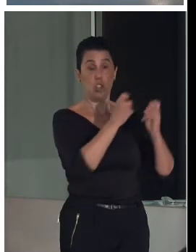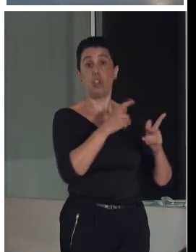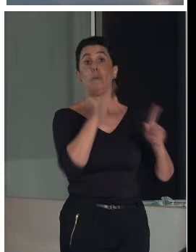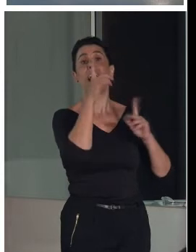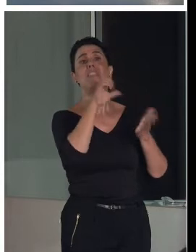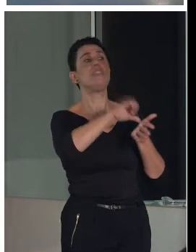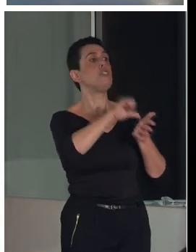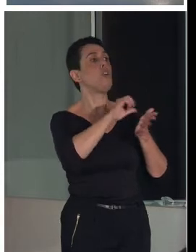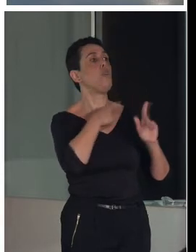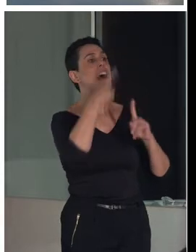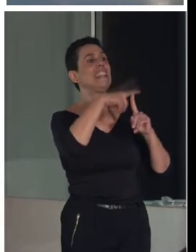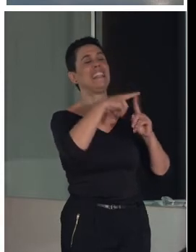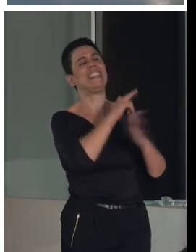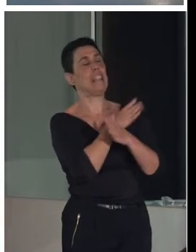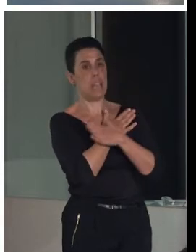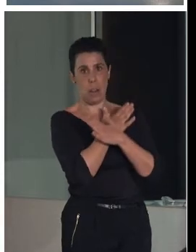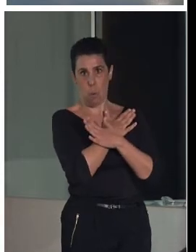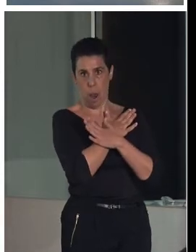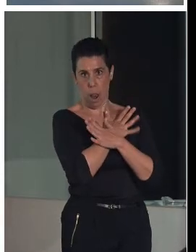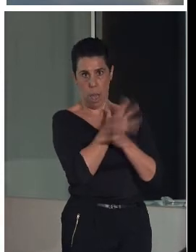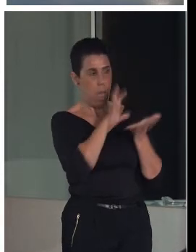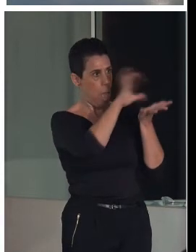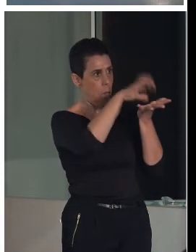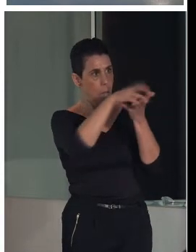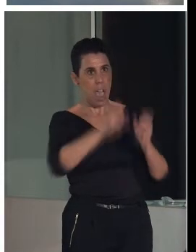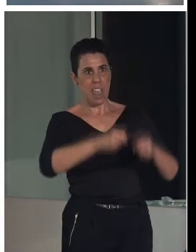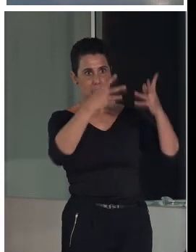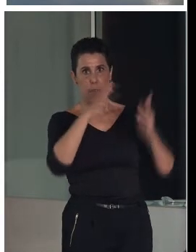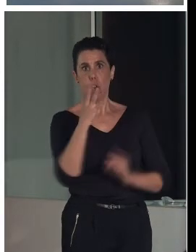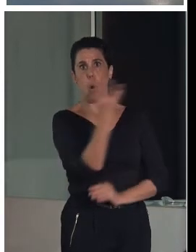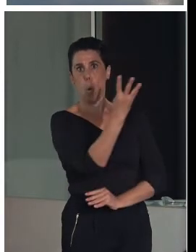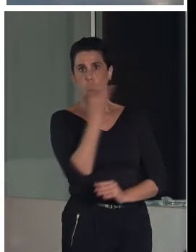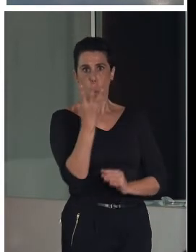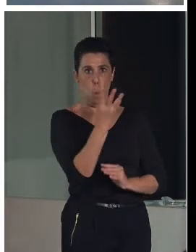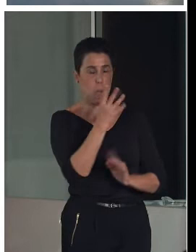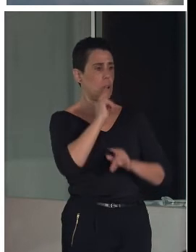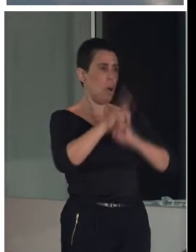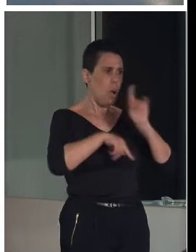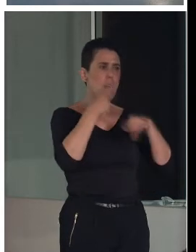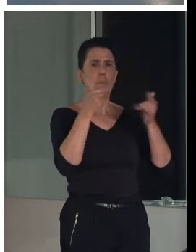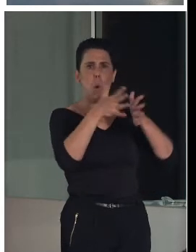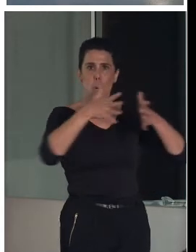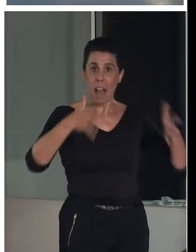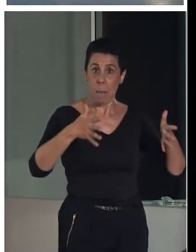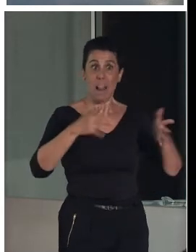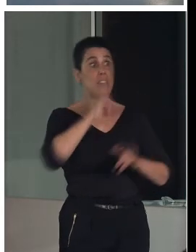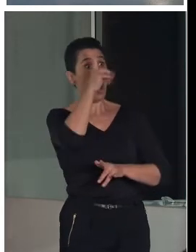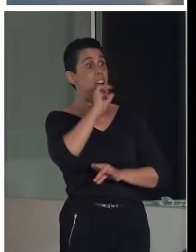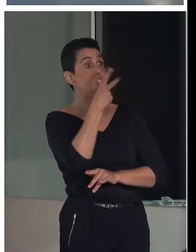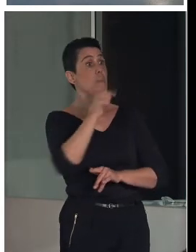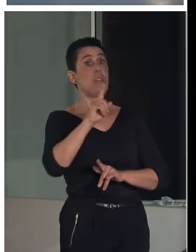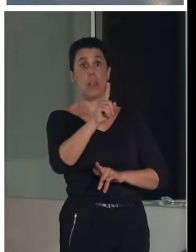a cuatro edificios en concreto, y luego hay una ampliación, un desarrollo en el año 2001,